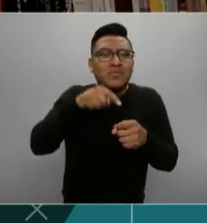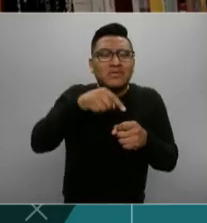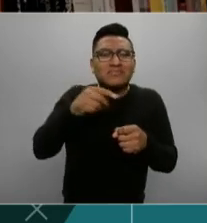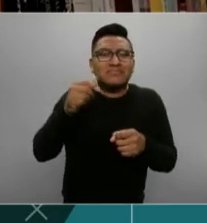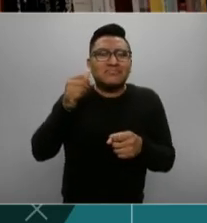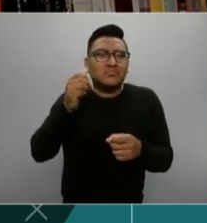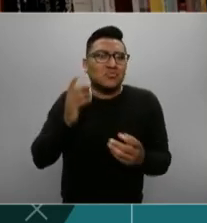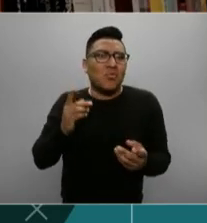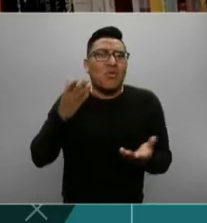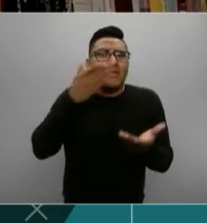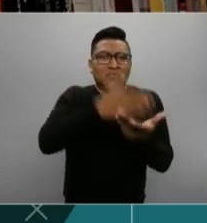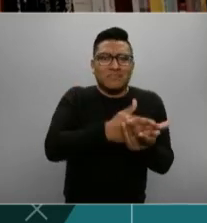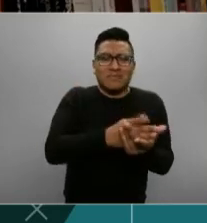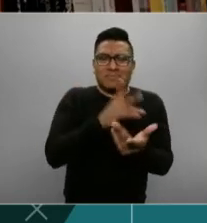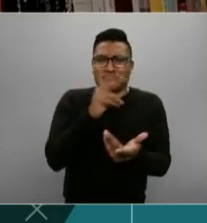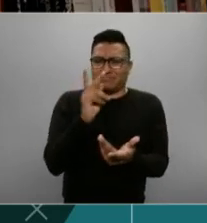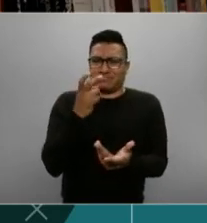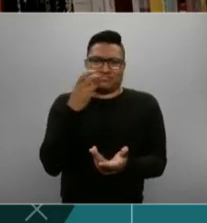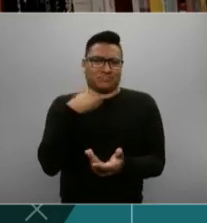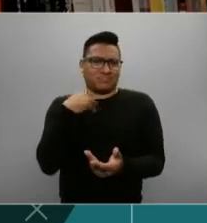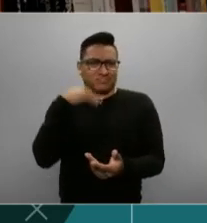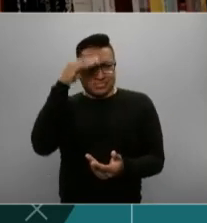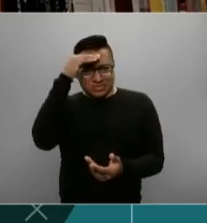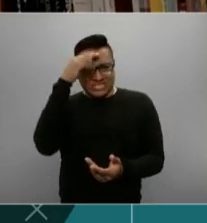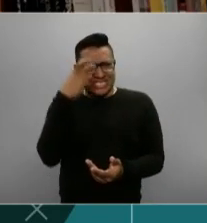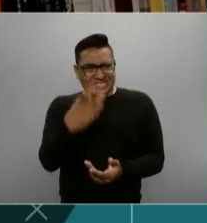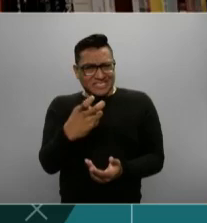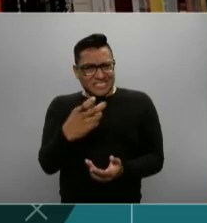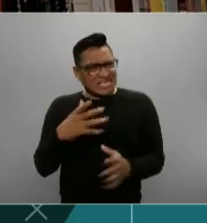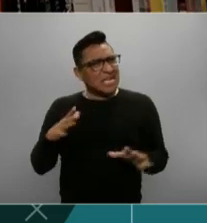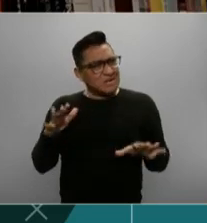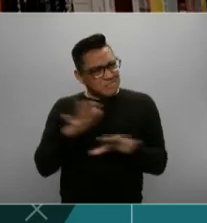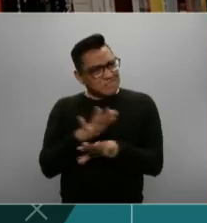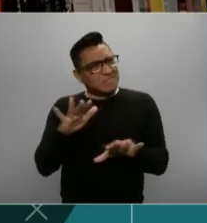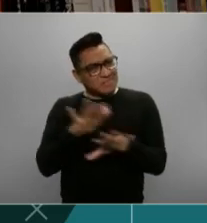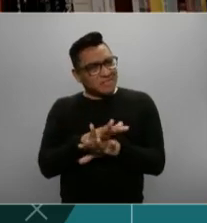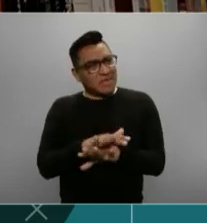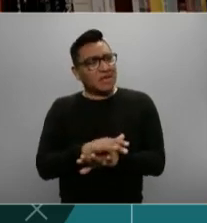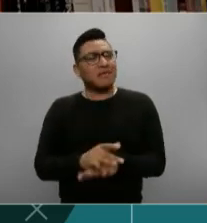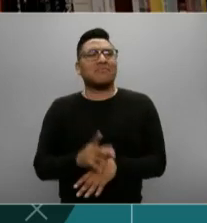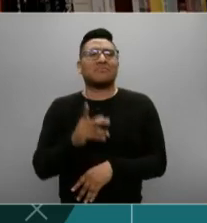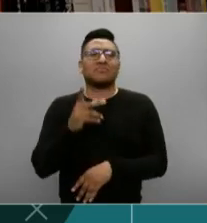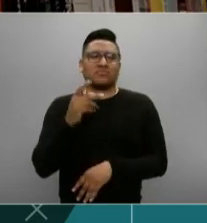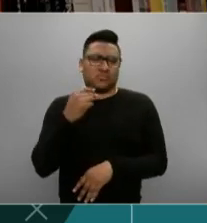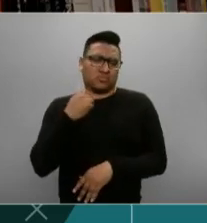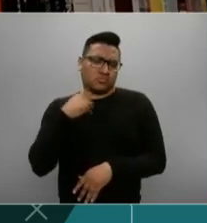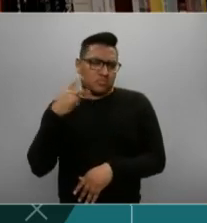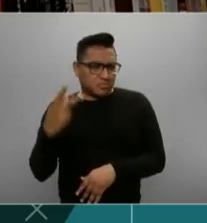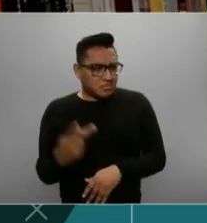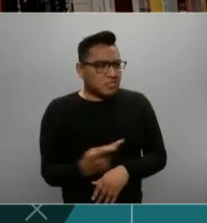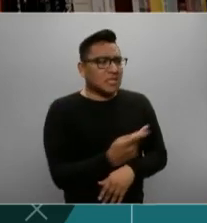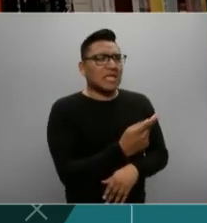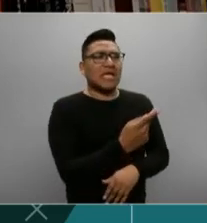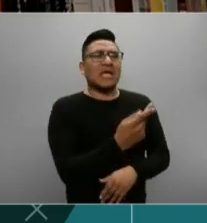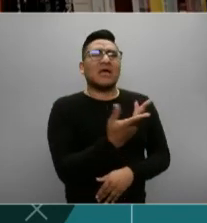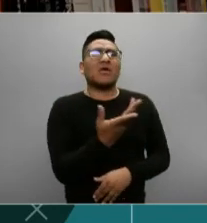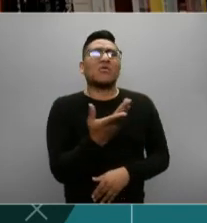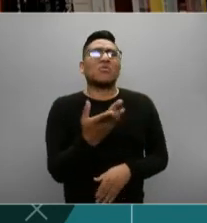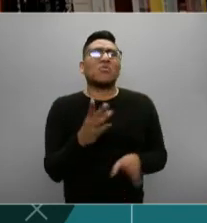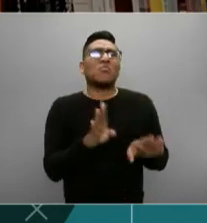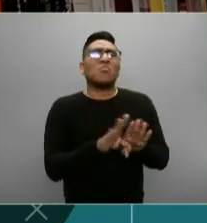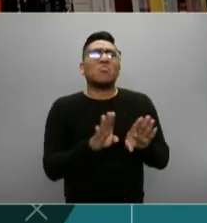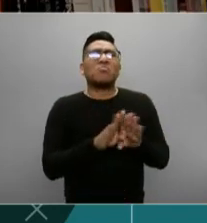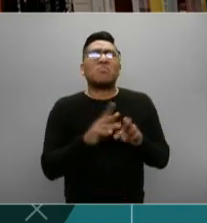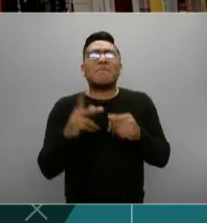estaría empezando a cambiar. Pero yo le quisiera preguntar, ¿cómo se logró un apoyo tan entusiasta de